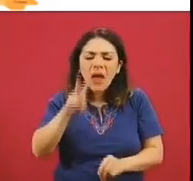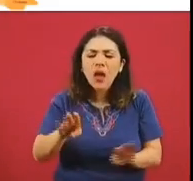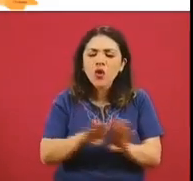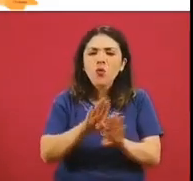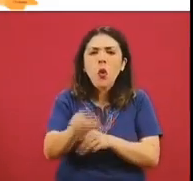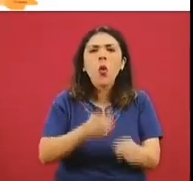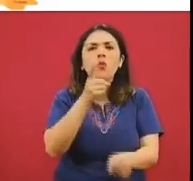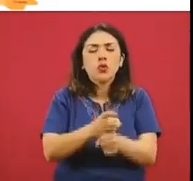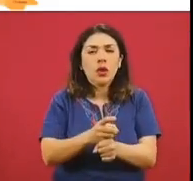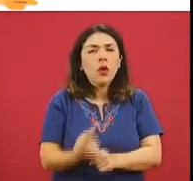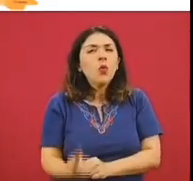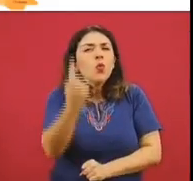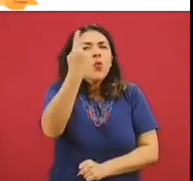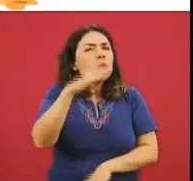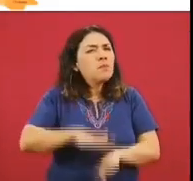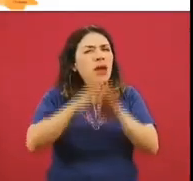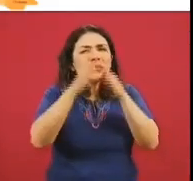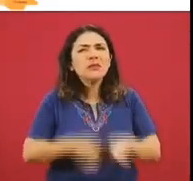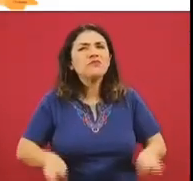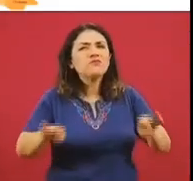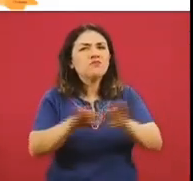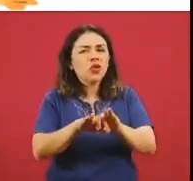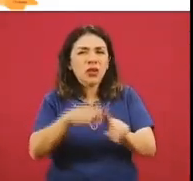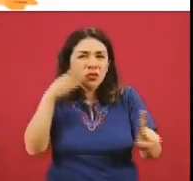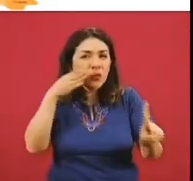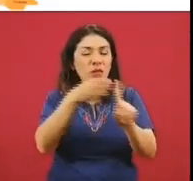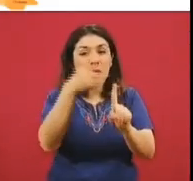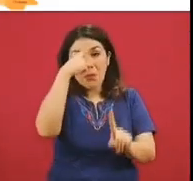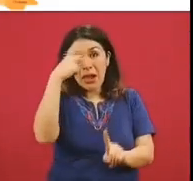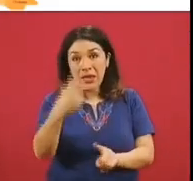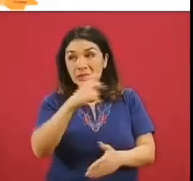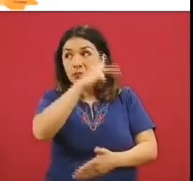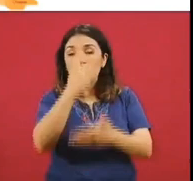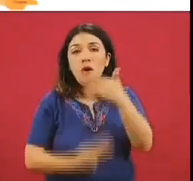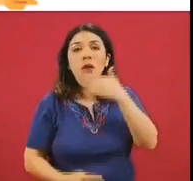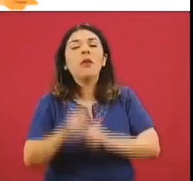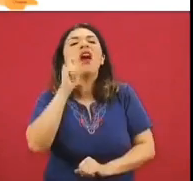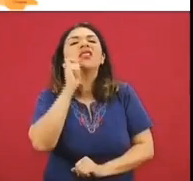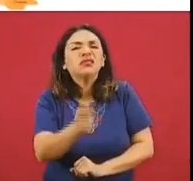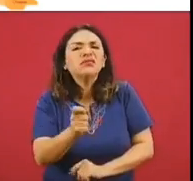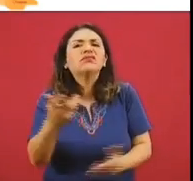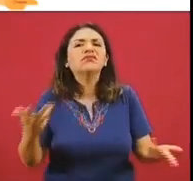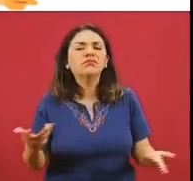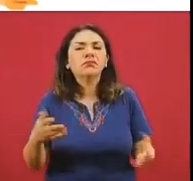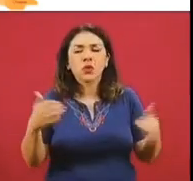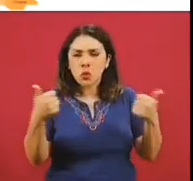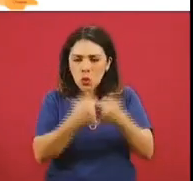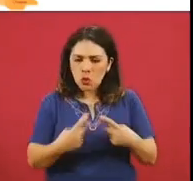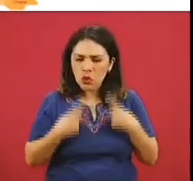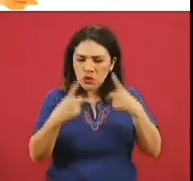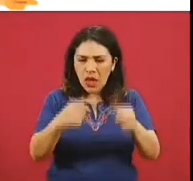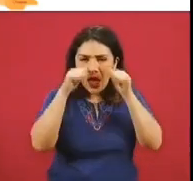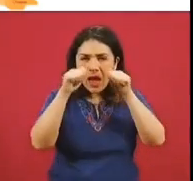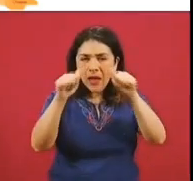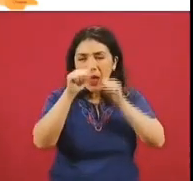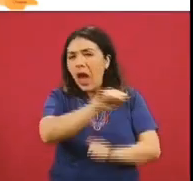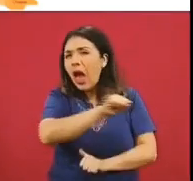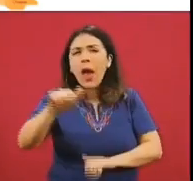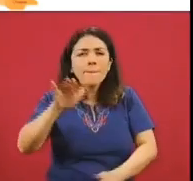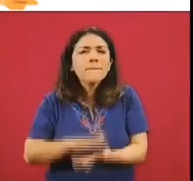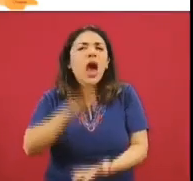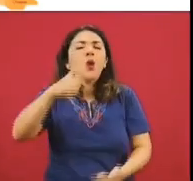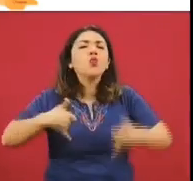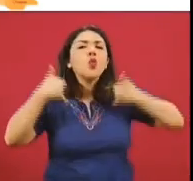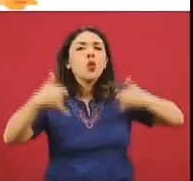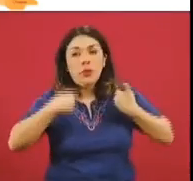uno de los pilares o de los objetivos del programa es atender a la juventud para que tenga